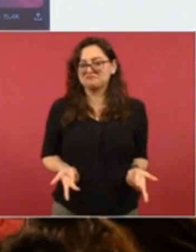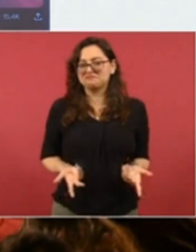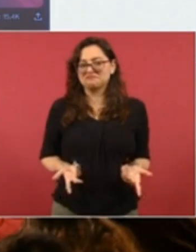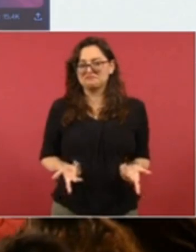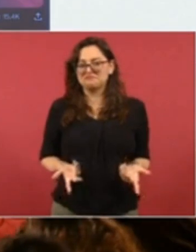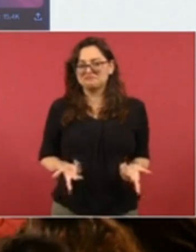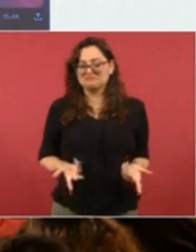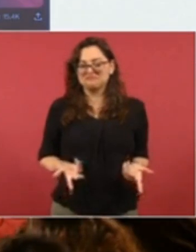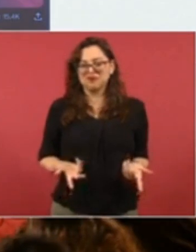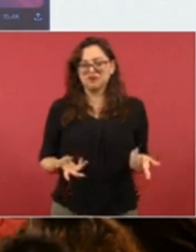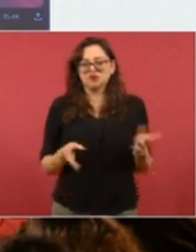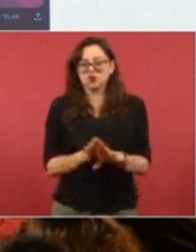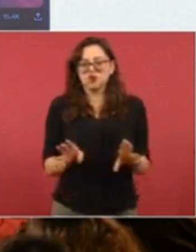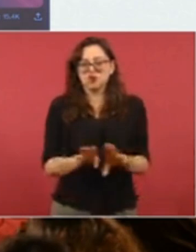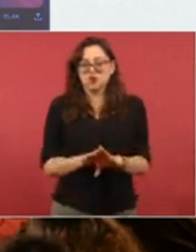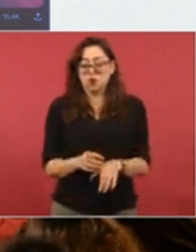a un cartel.